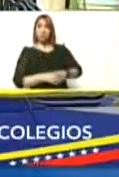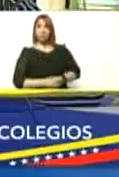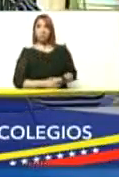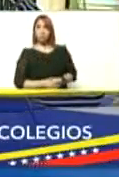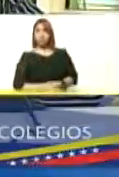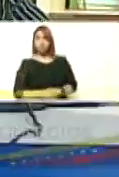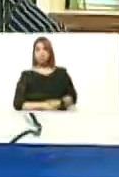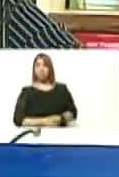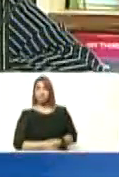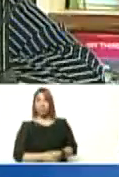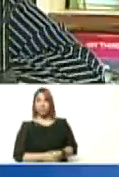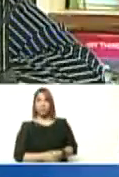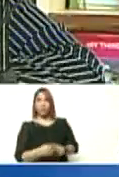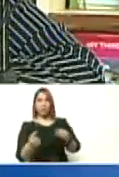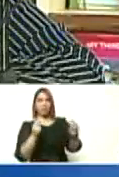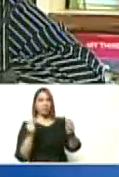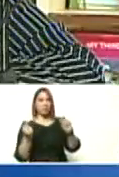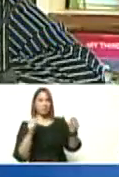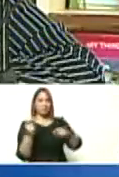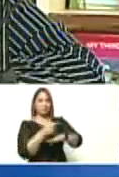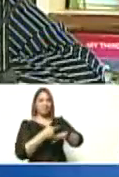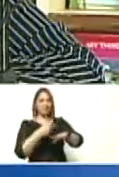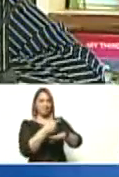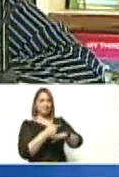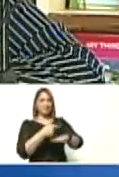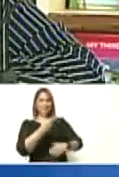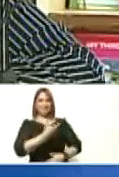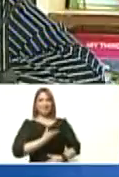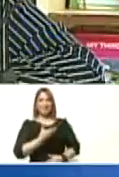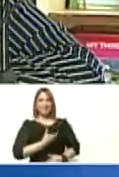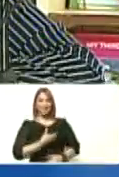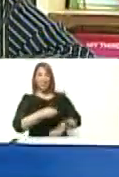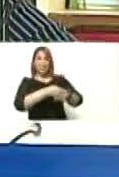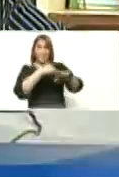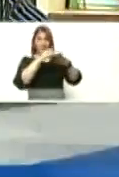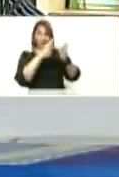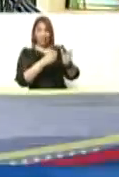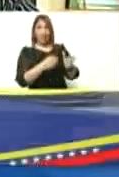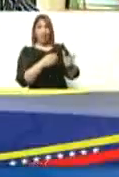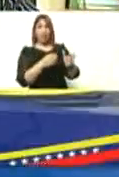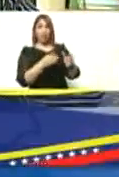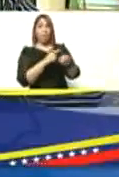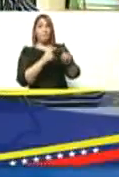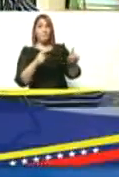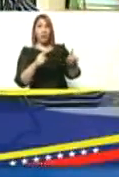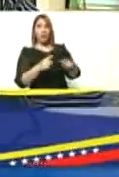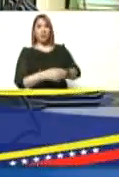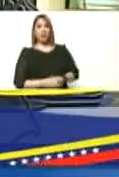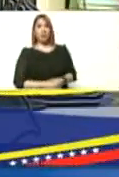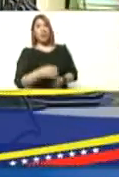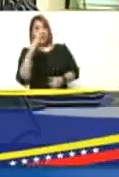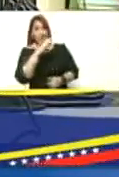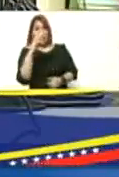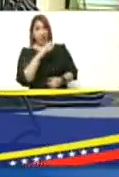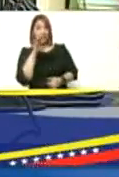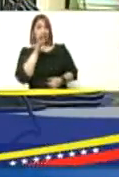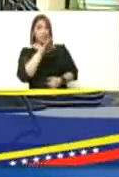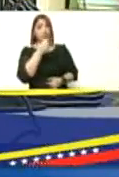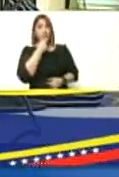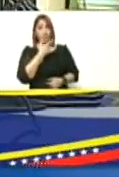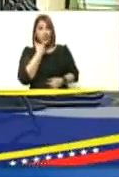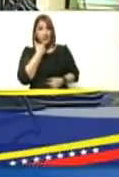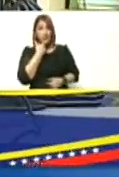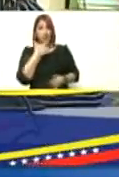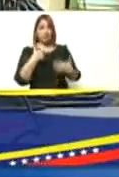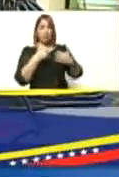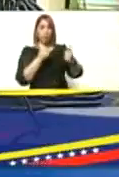han intervenido gobernaciones alcaldía ministerio Caracas patriota bella y segura a nivel de lo que